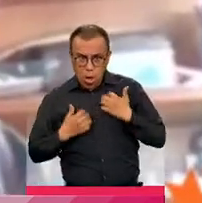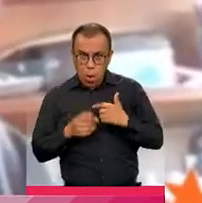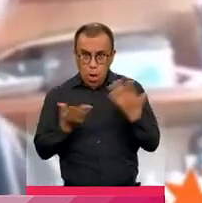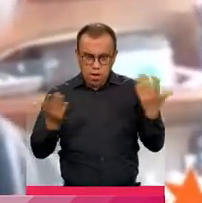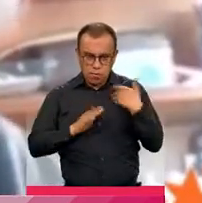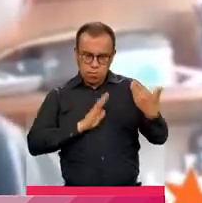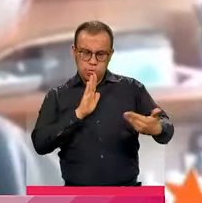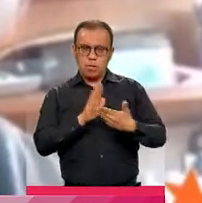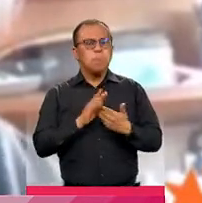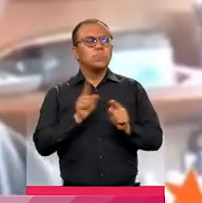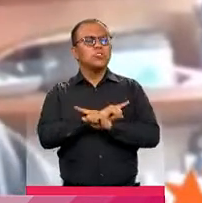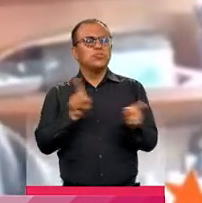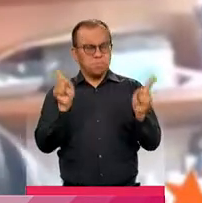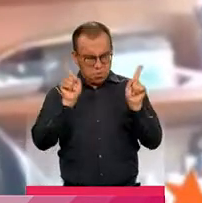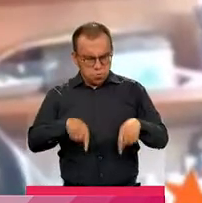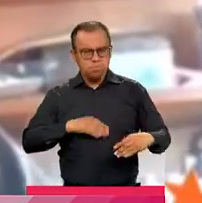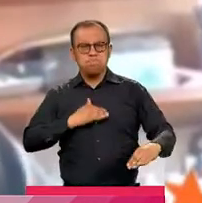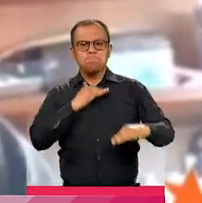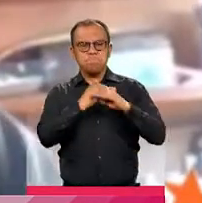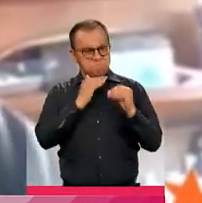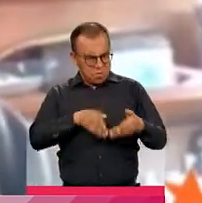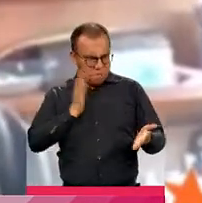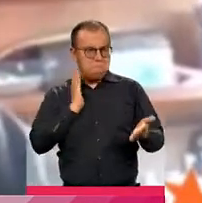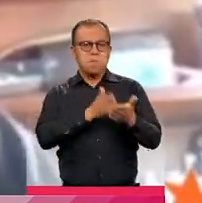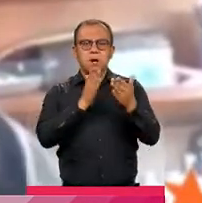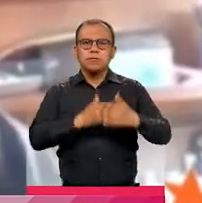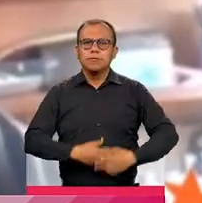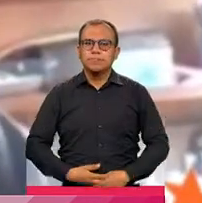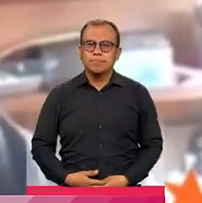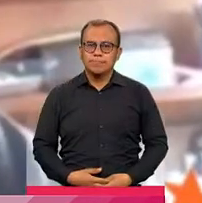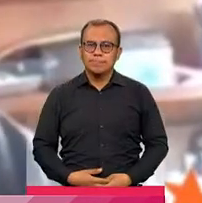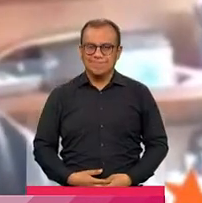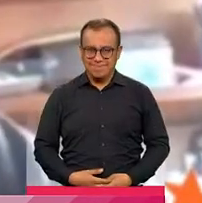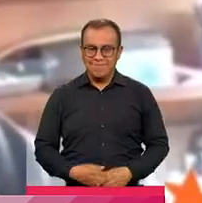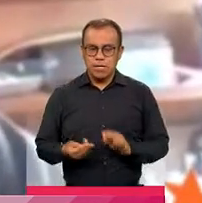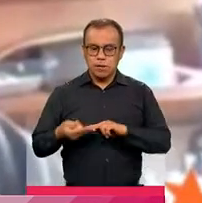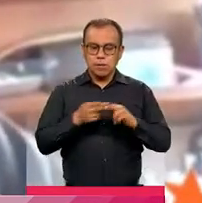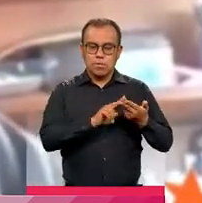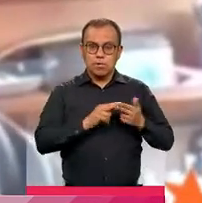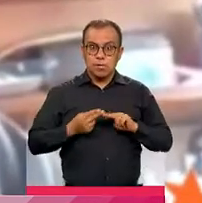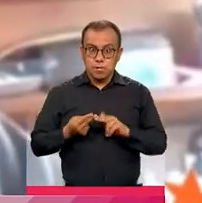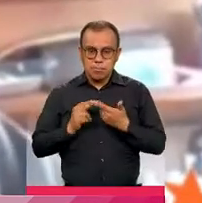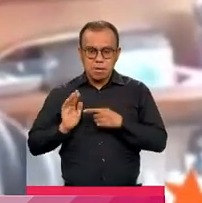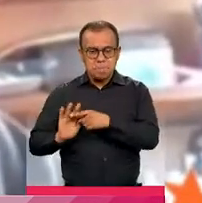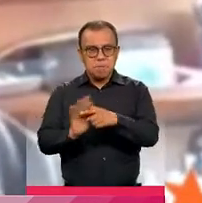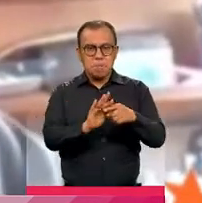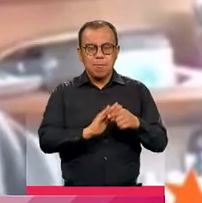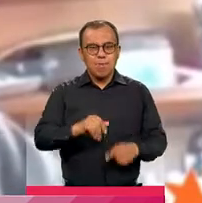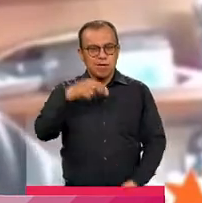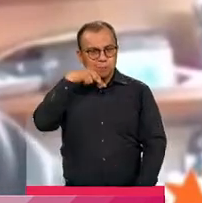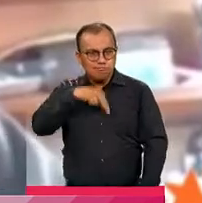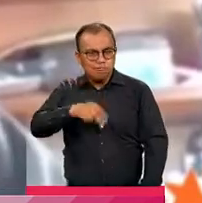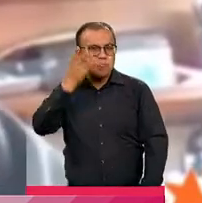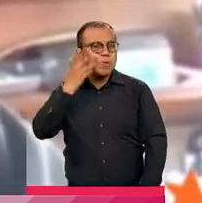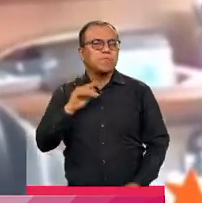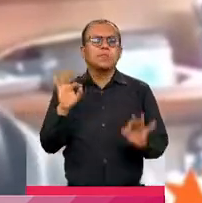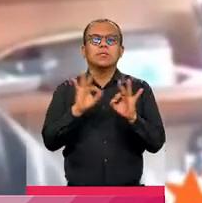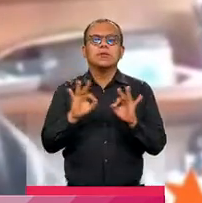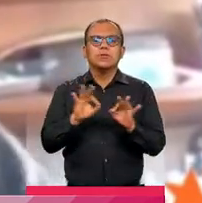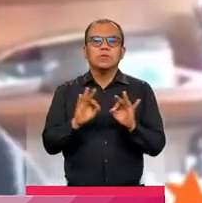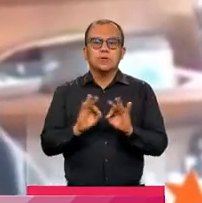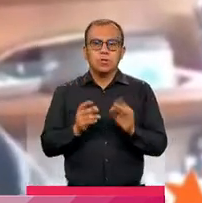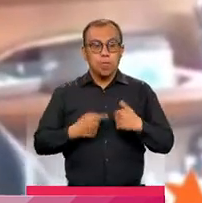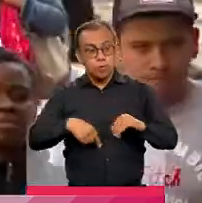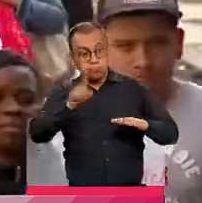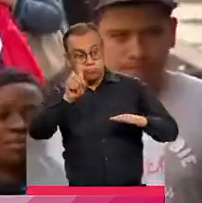consecuencia yo no tengo piedad de él, incluso al relacionarnos en prácticas cotidianas tan simples como tomar